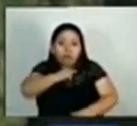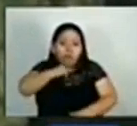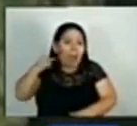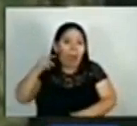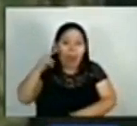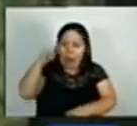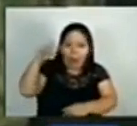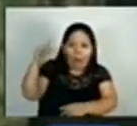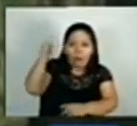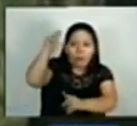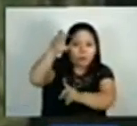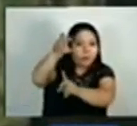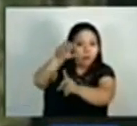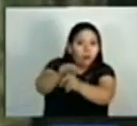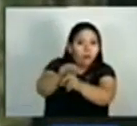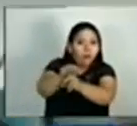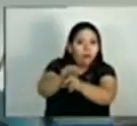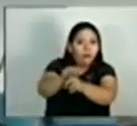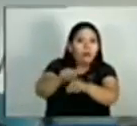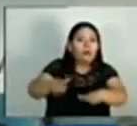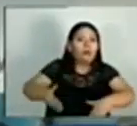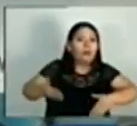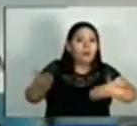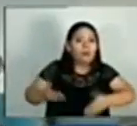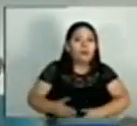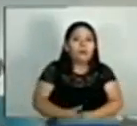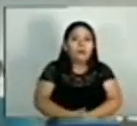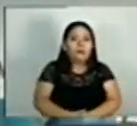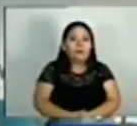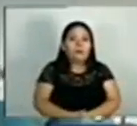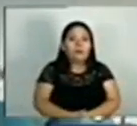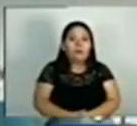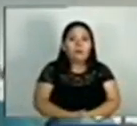un momento de vulnerabilidad para cometer el crimen.